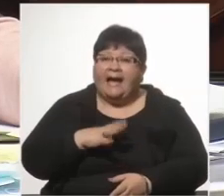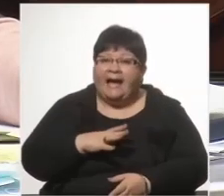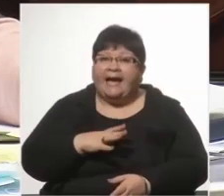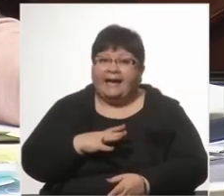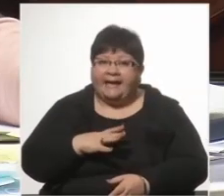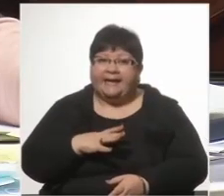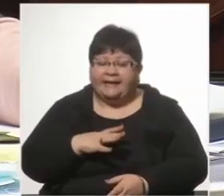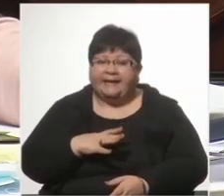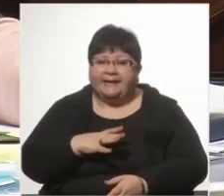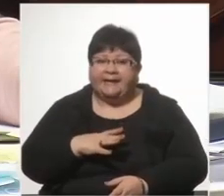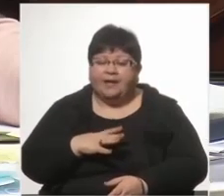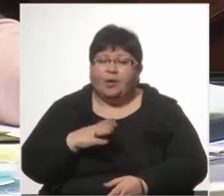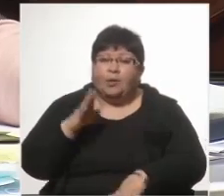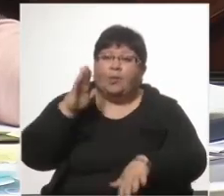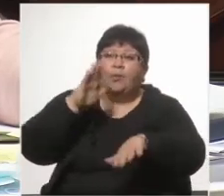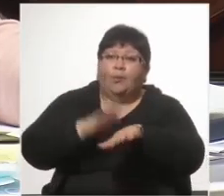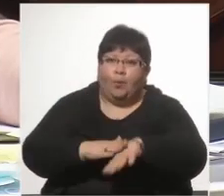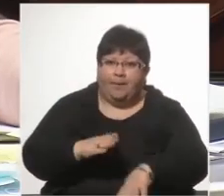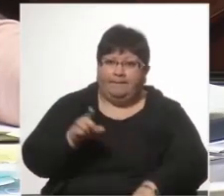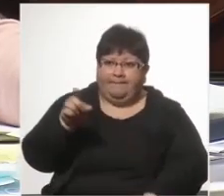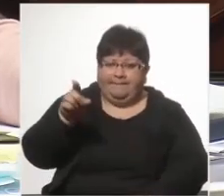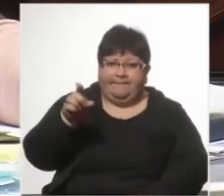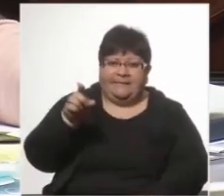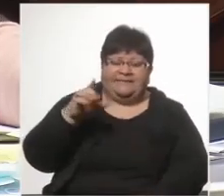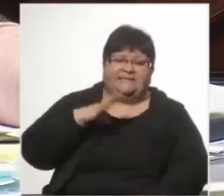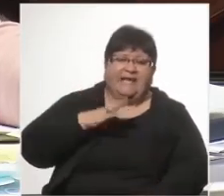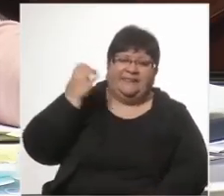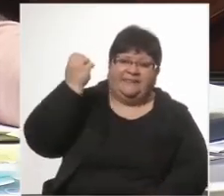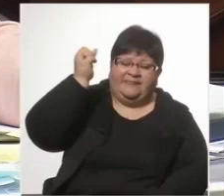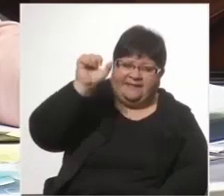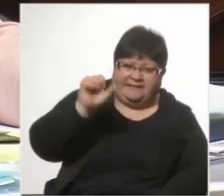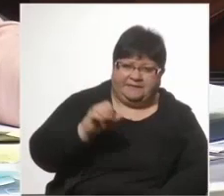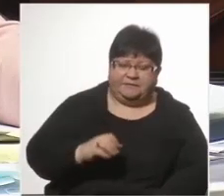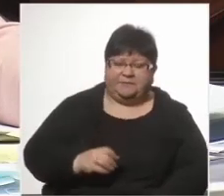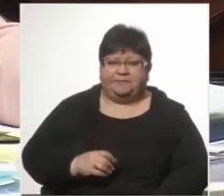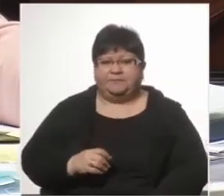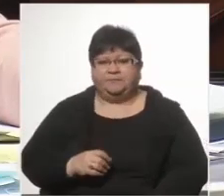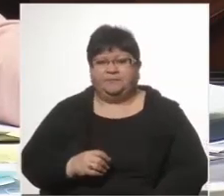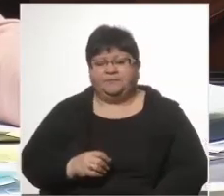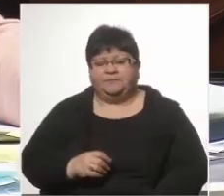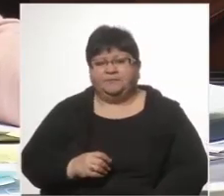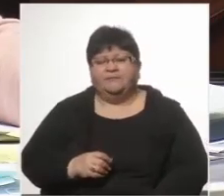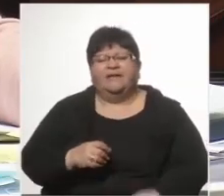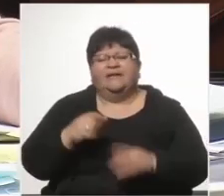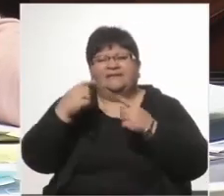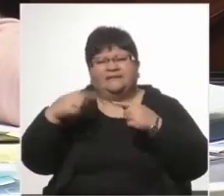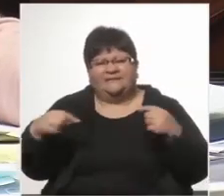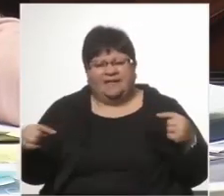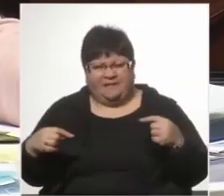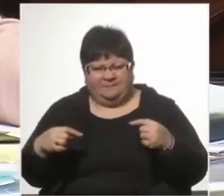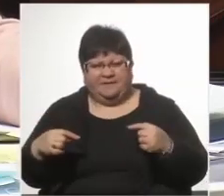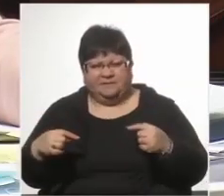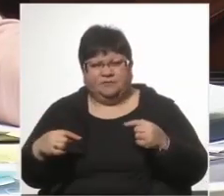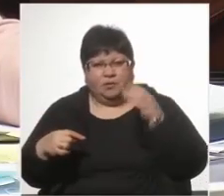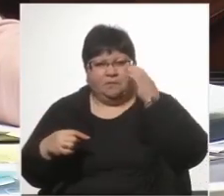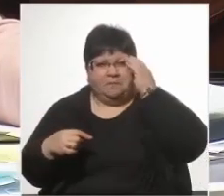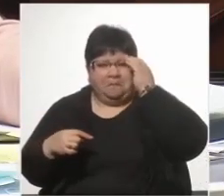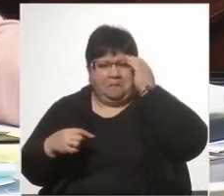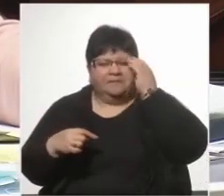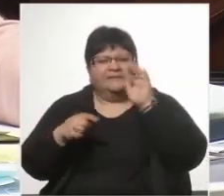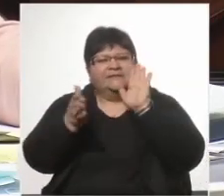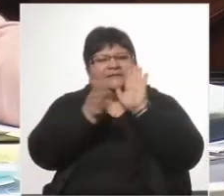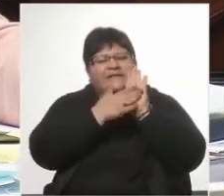causa. Vamos al tema. Ese es el tema. ¿Qué es elemento de formación de causa según el artículo